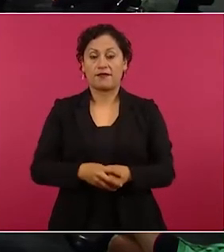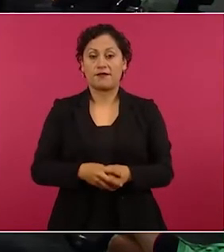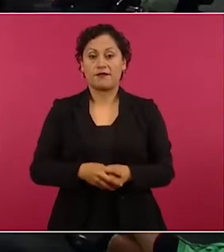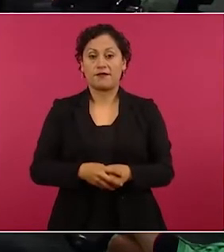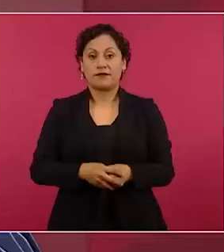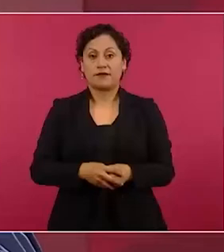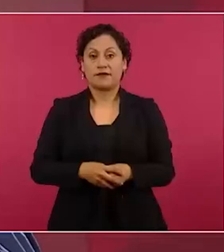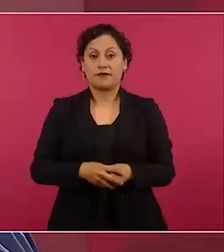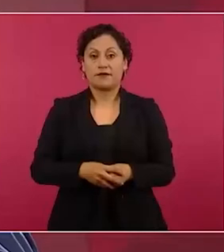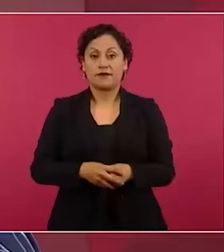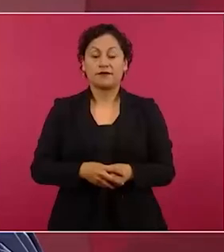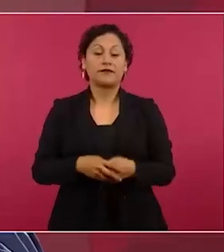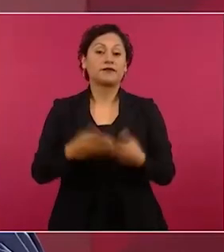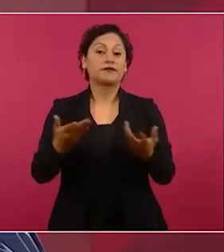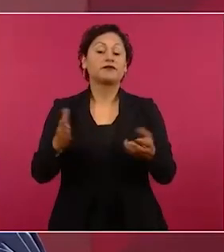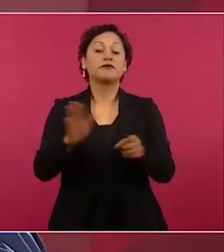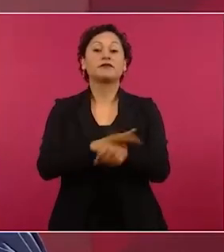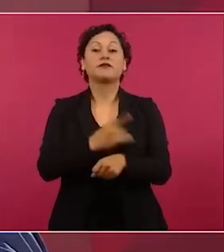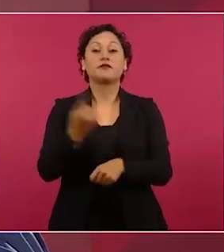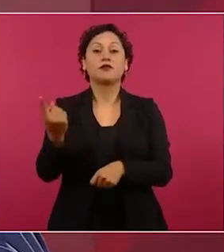porque están